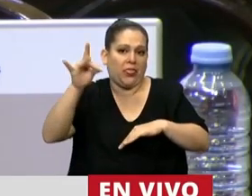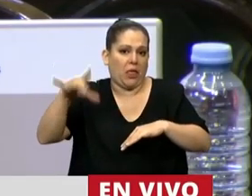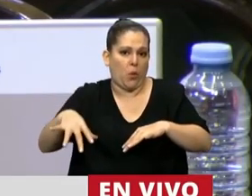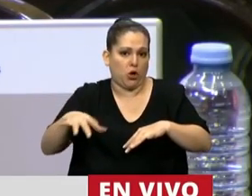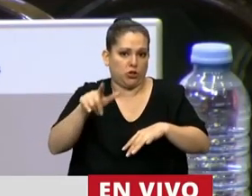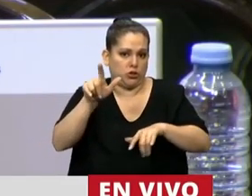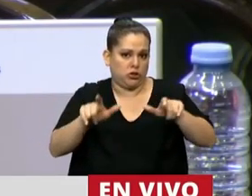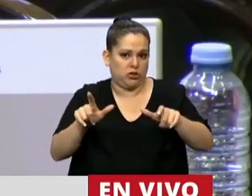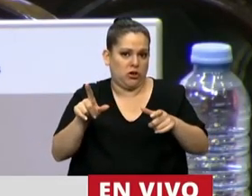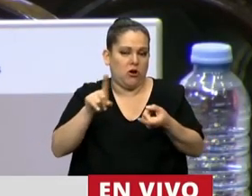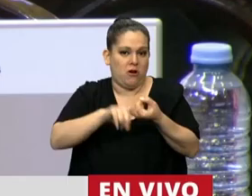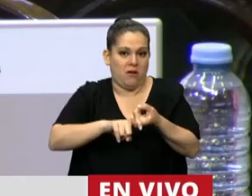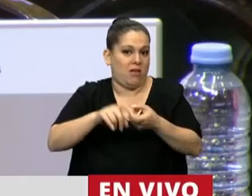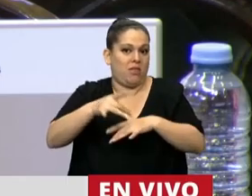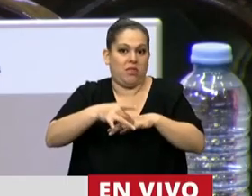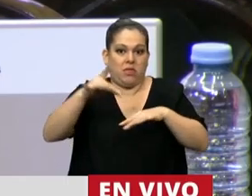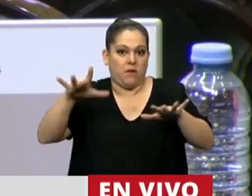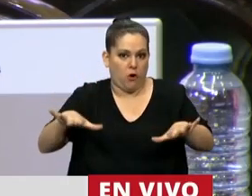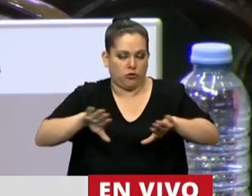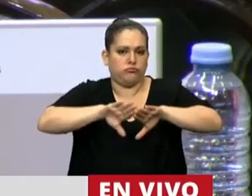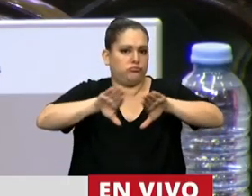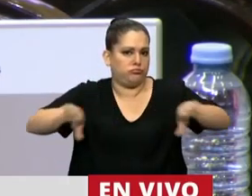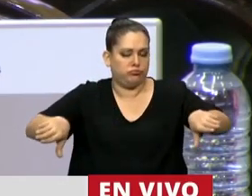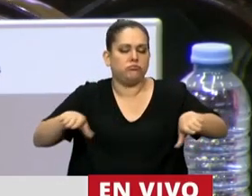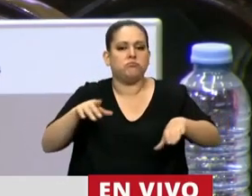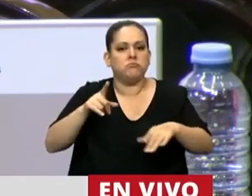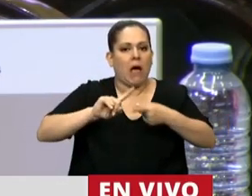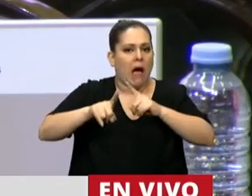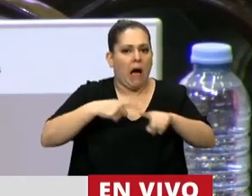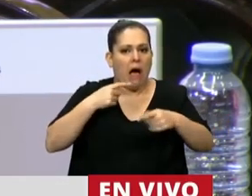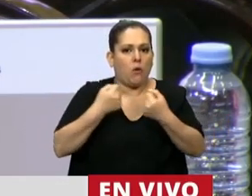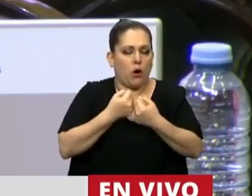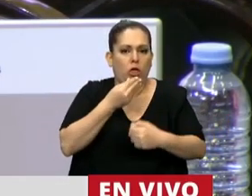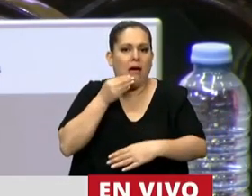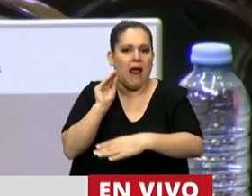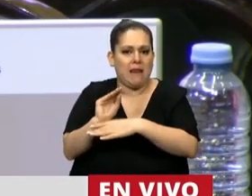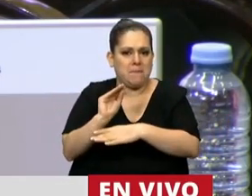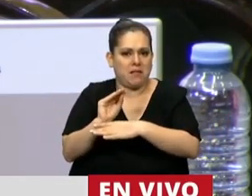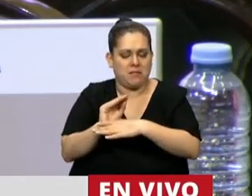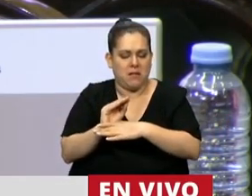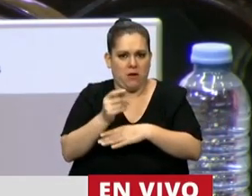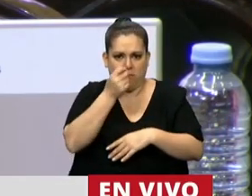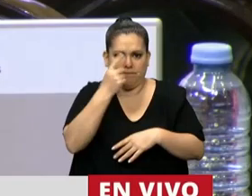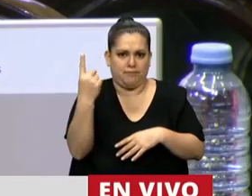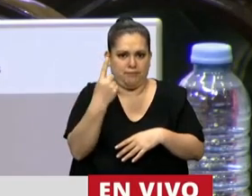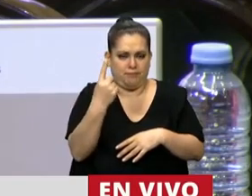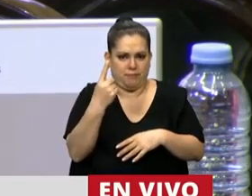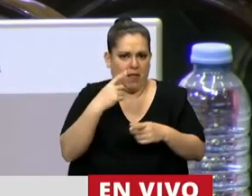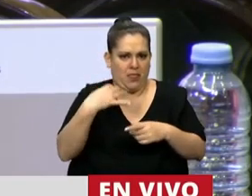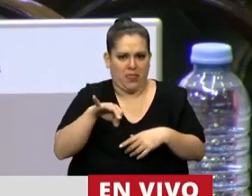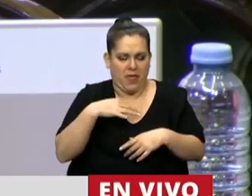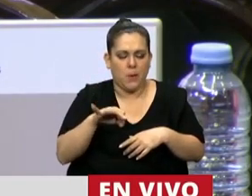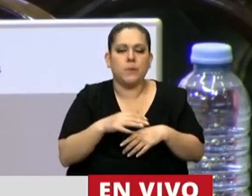actualización de la cuota alimentaria de manera acordada e inmediata. Según cuando